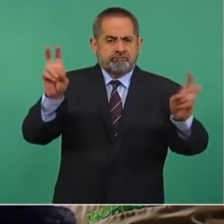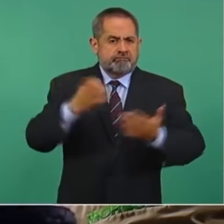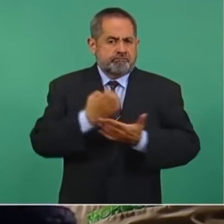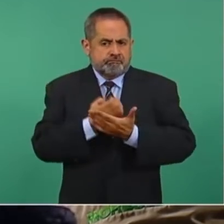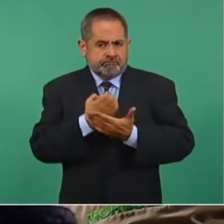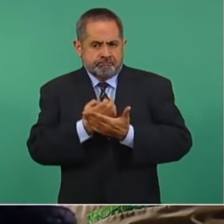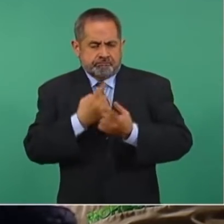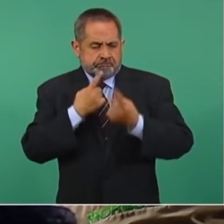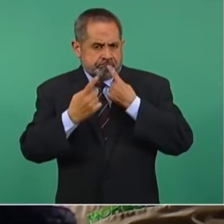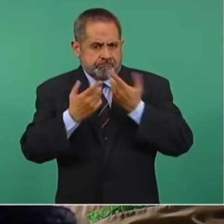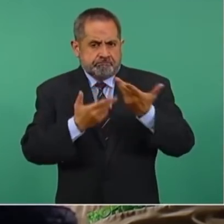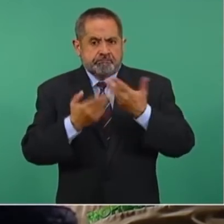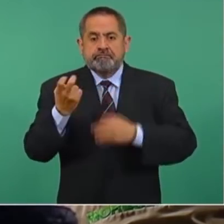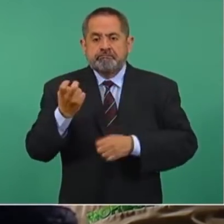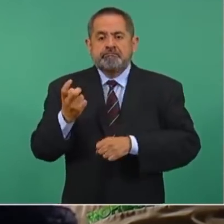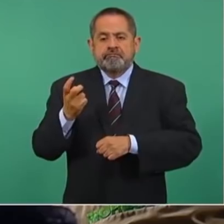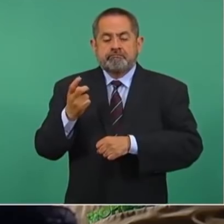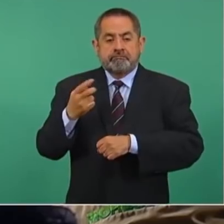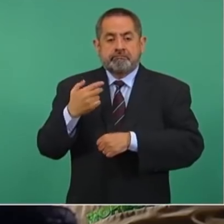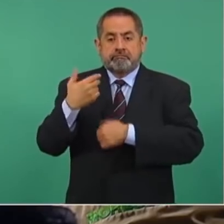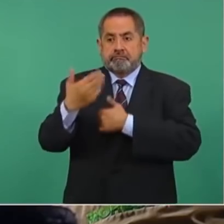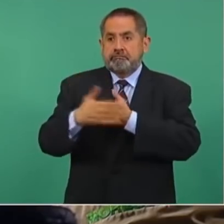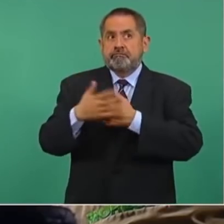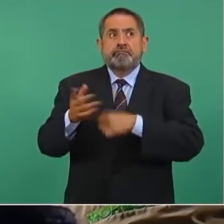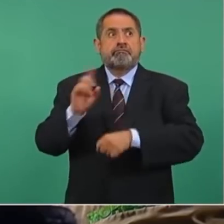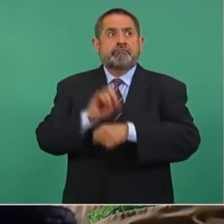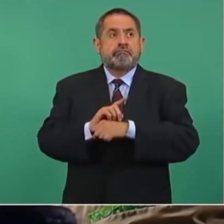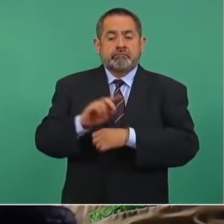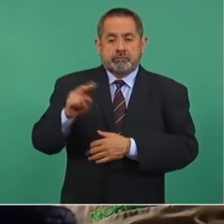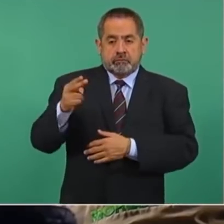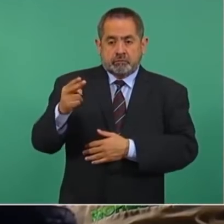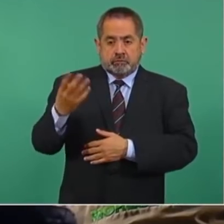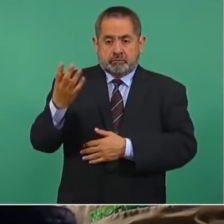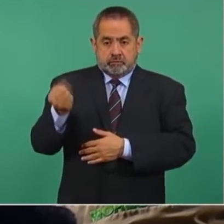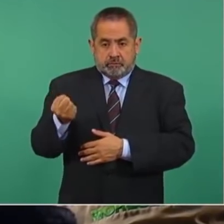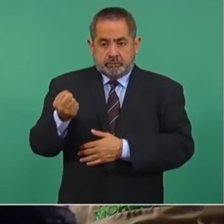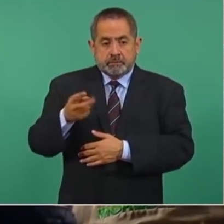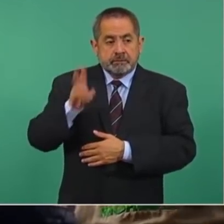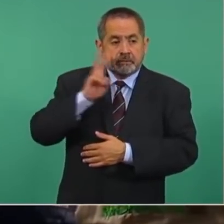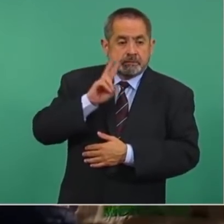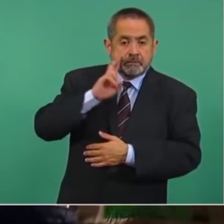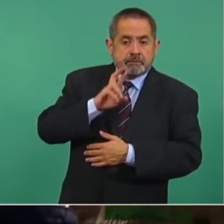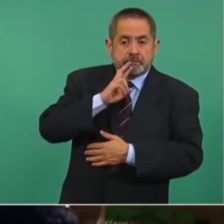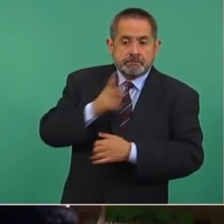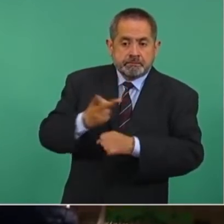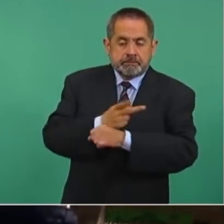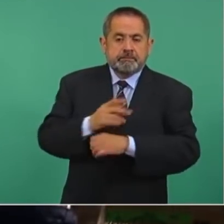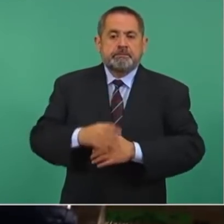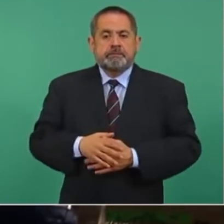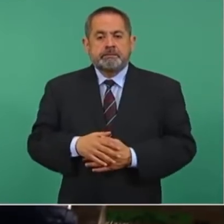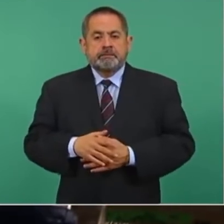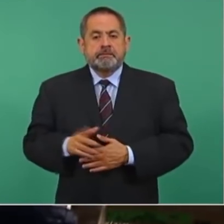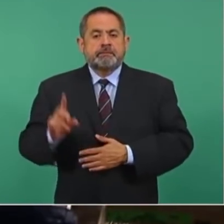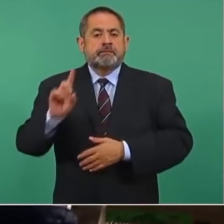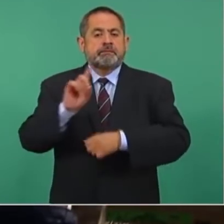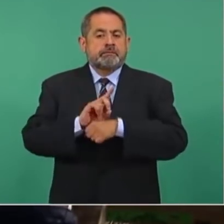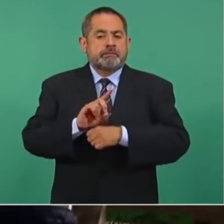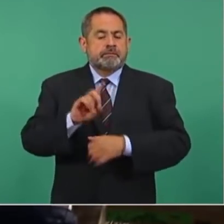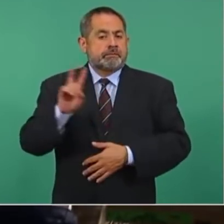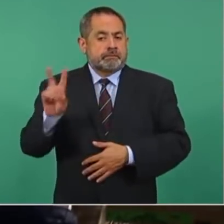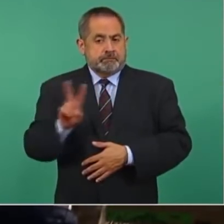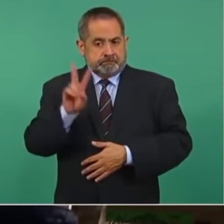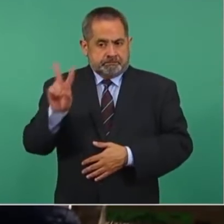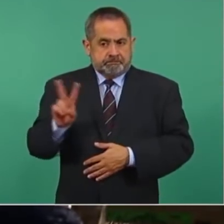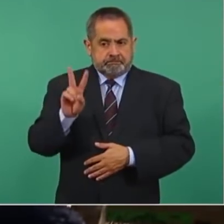Les recuerdo que ese diálogo tendrá el 9 de noviembre sus primeros resultados. El día viernes que